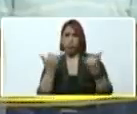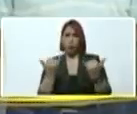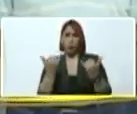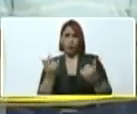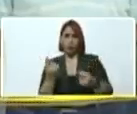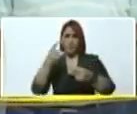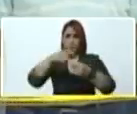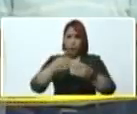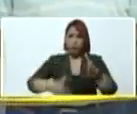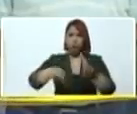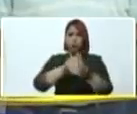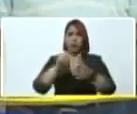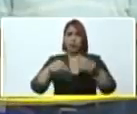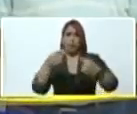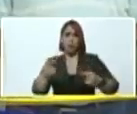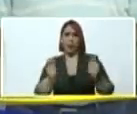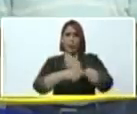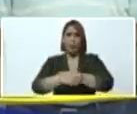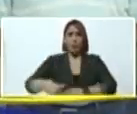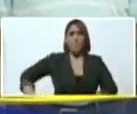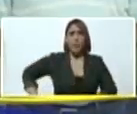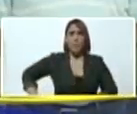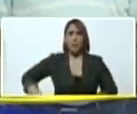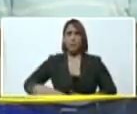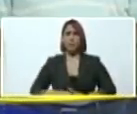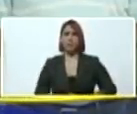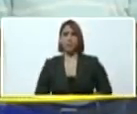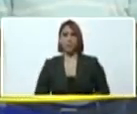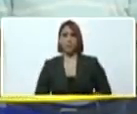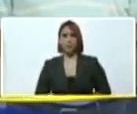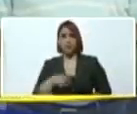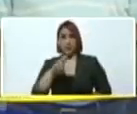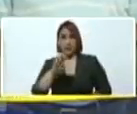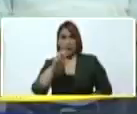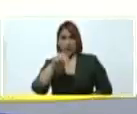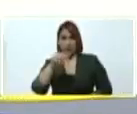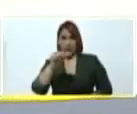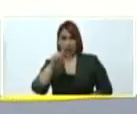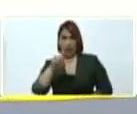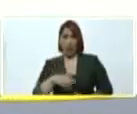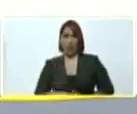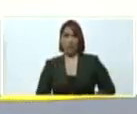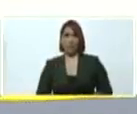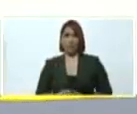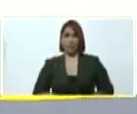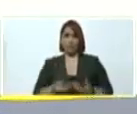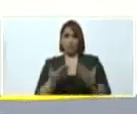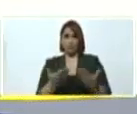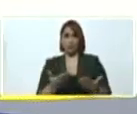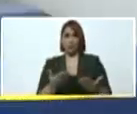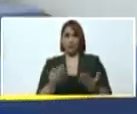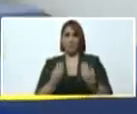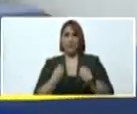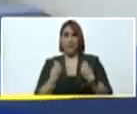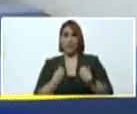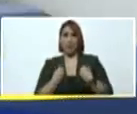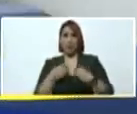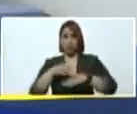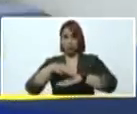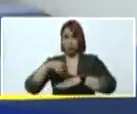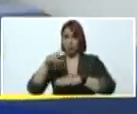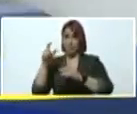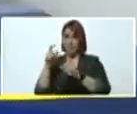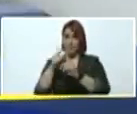reinsertado luego de recibir un trasplante renal. va a poder recibir este regalo de vida. Lo dejo en la